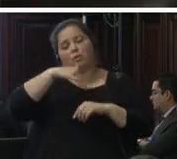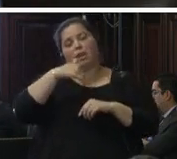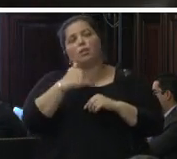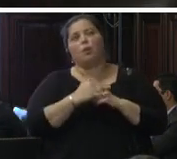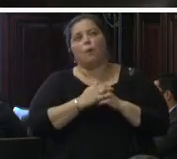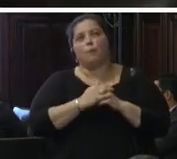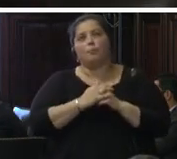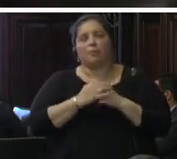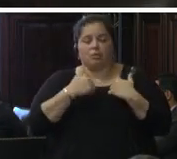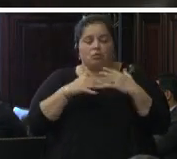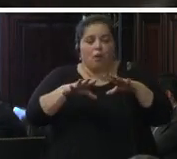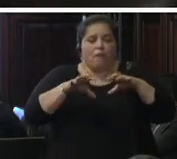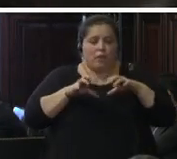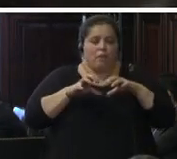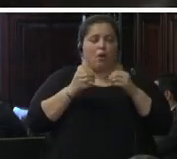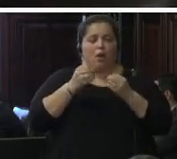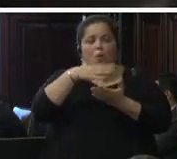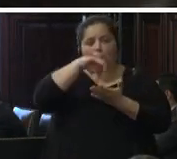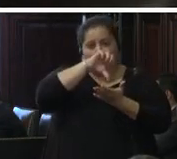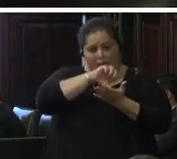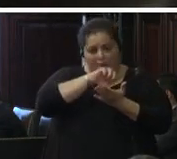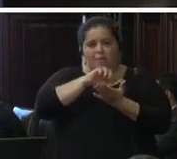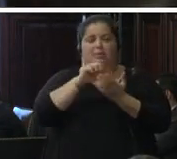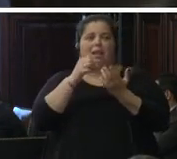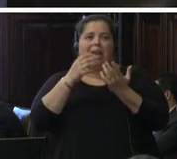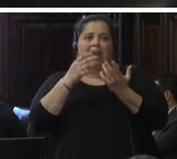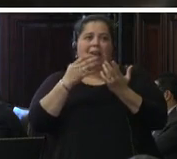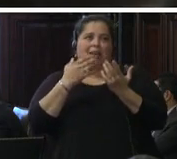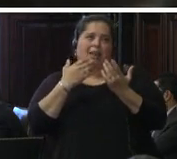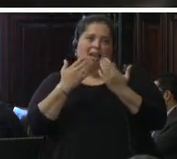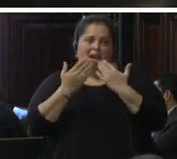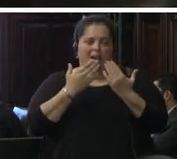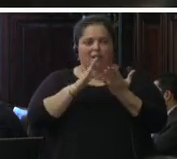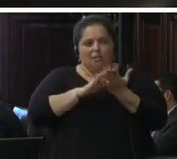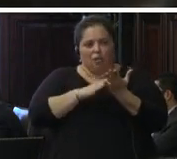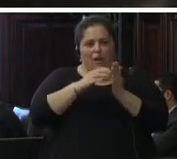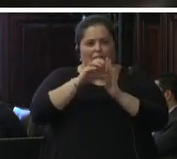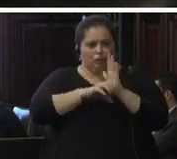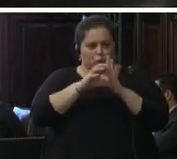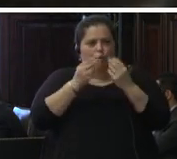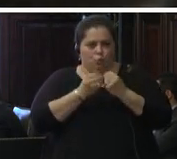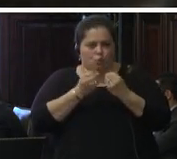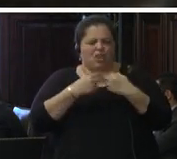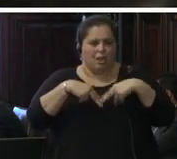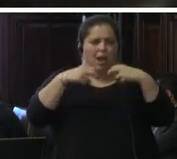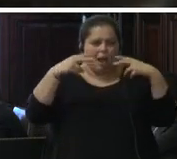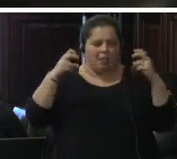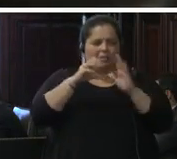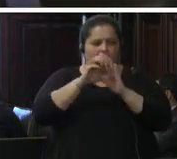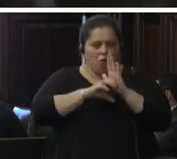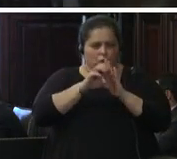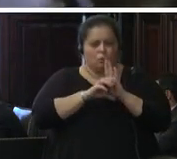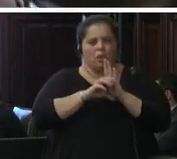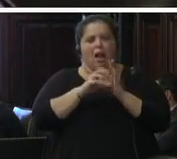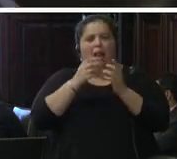lógica yo vivo en un país que no puedo comentar en que se refiere mucho a la constitución y el análisis constitucional perfecto